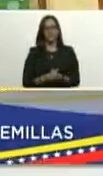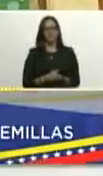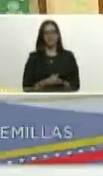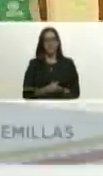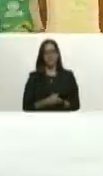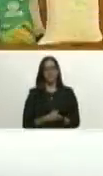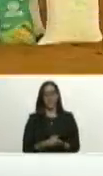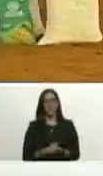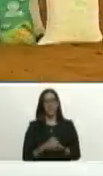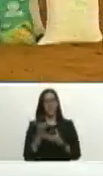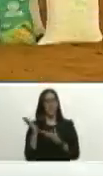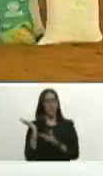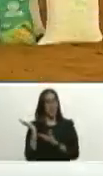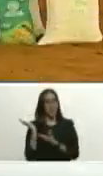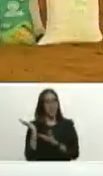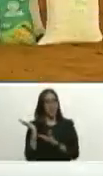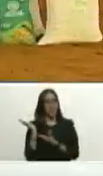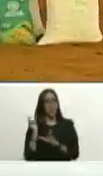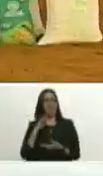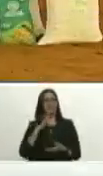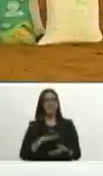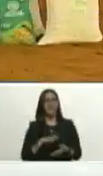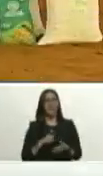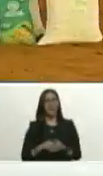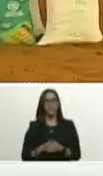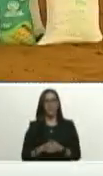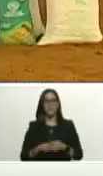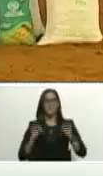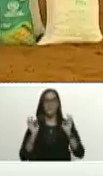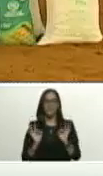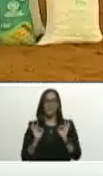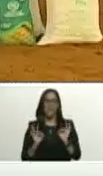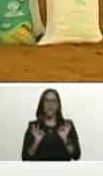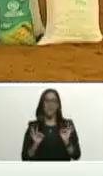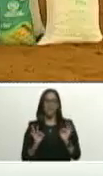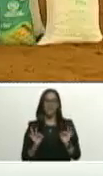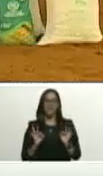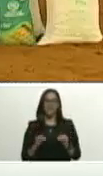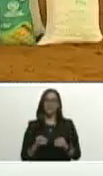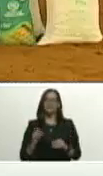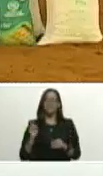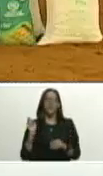ahí estamos precisamente del Guarico